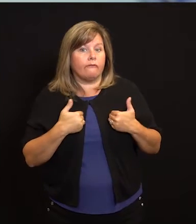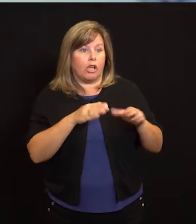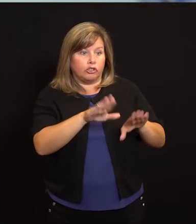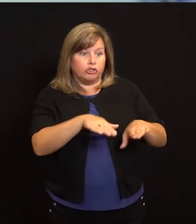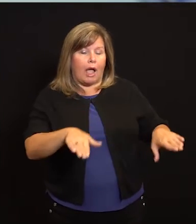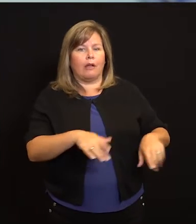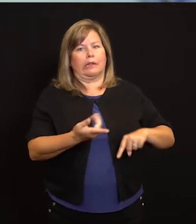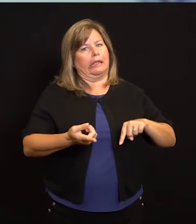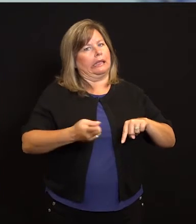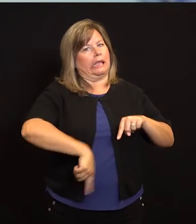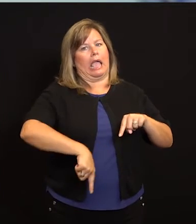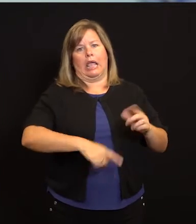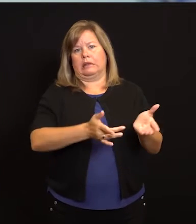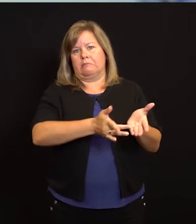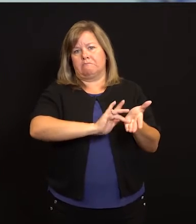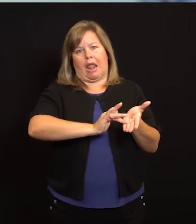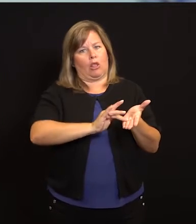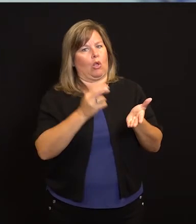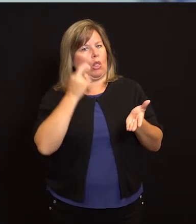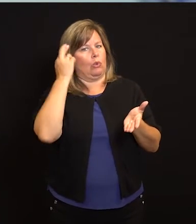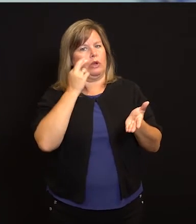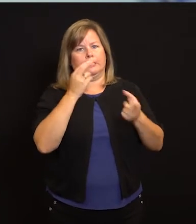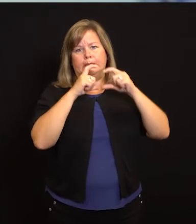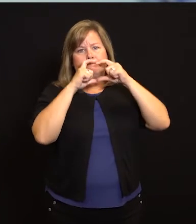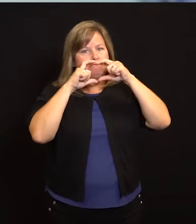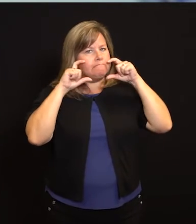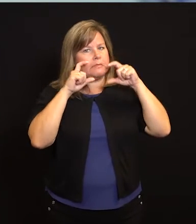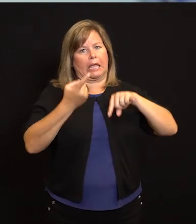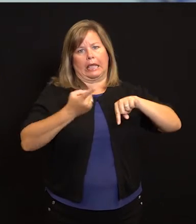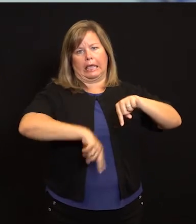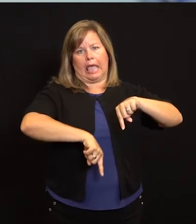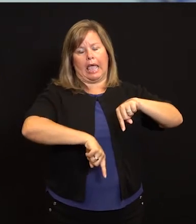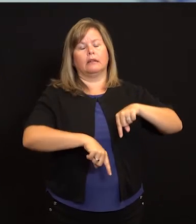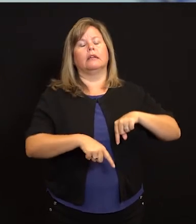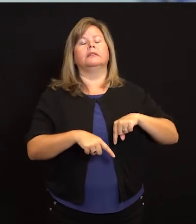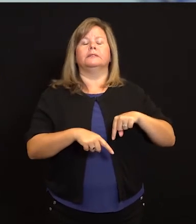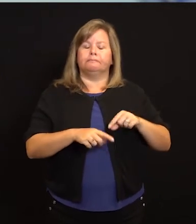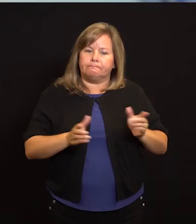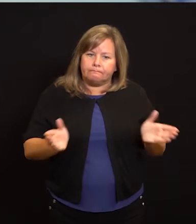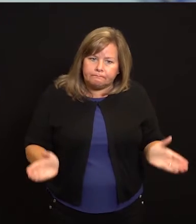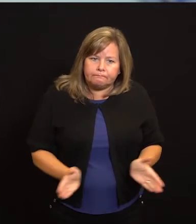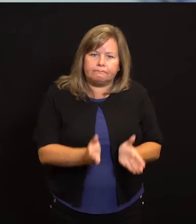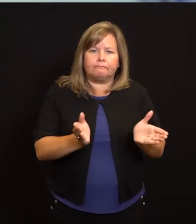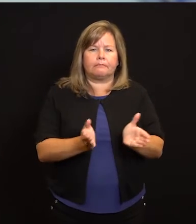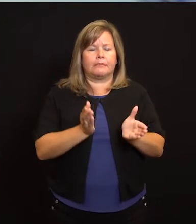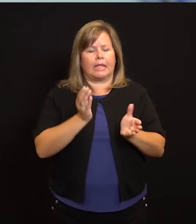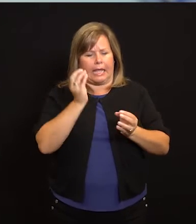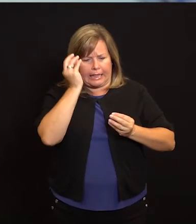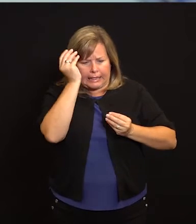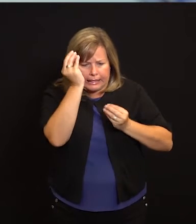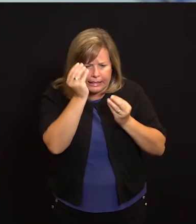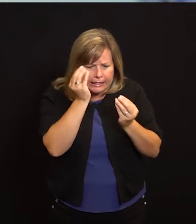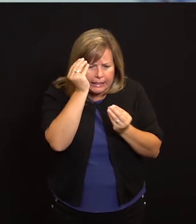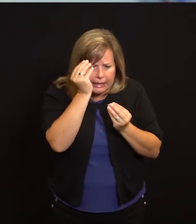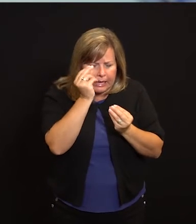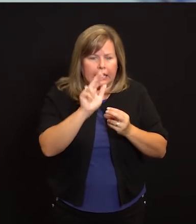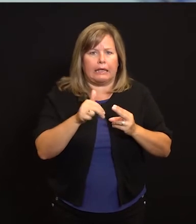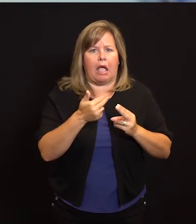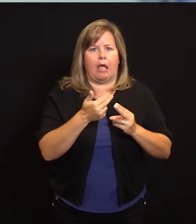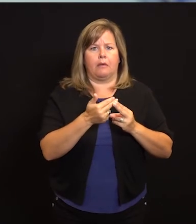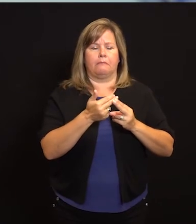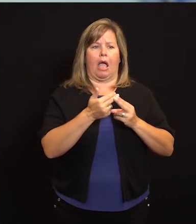a que piensen muy cuidadosamente en elegir la opción virtual. Ahora, esta es una decisión que usted como familia debe tomar,